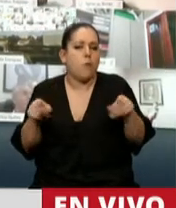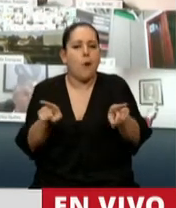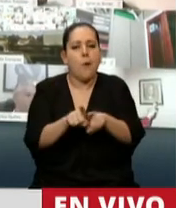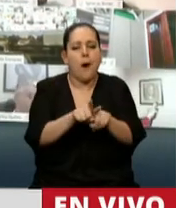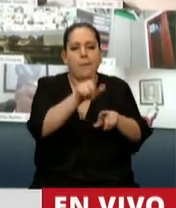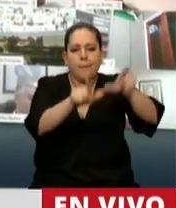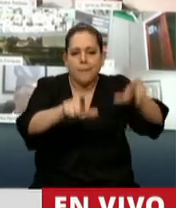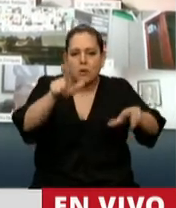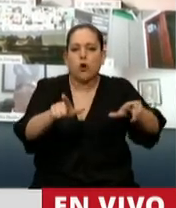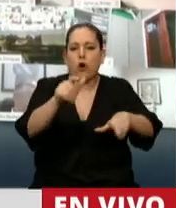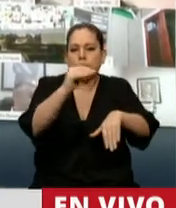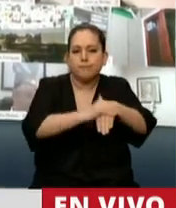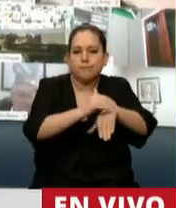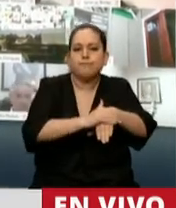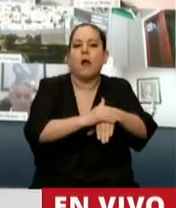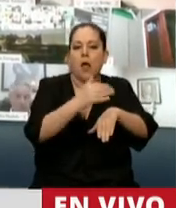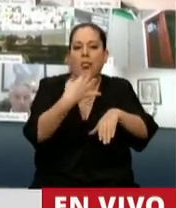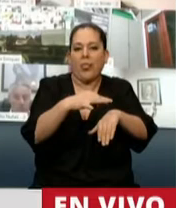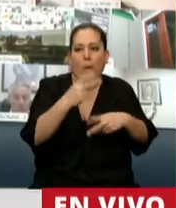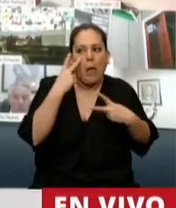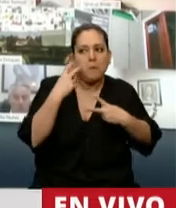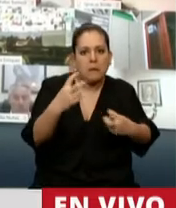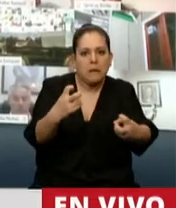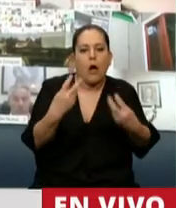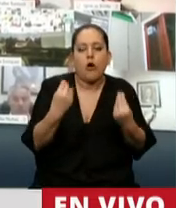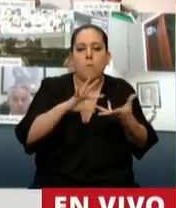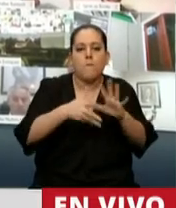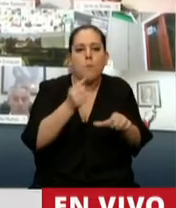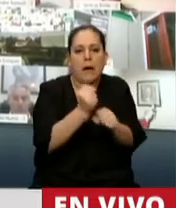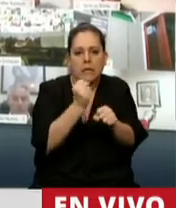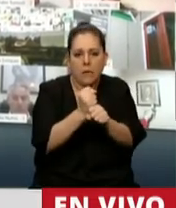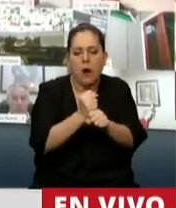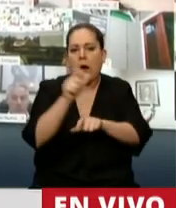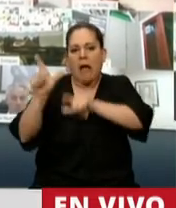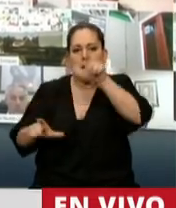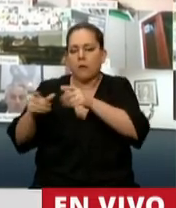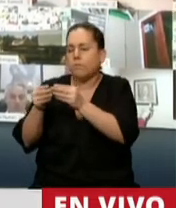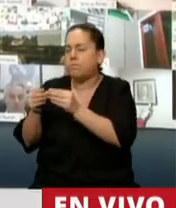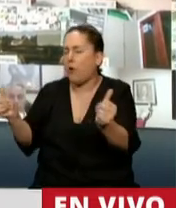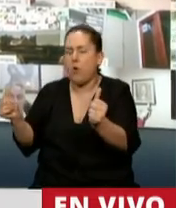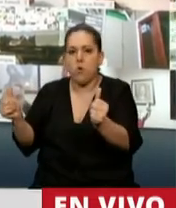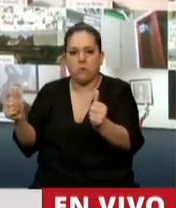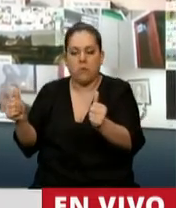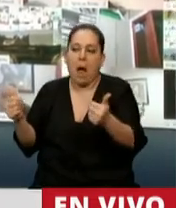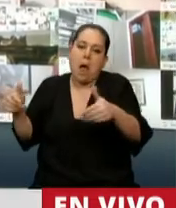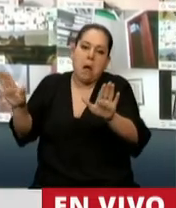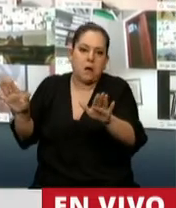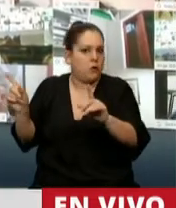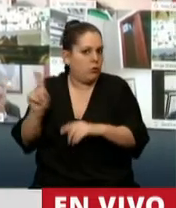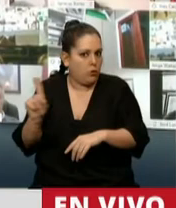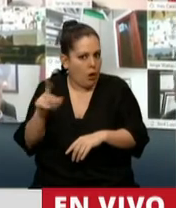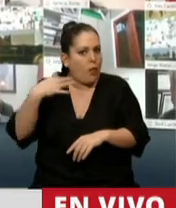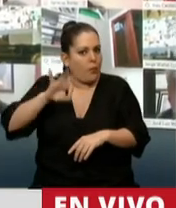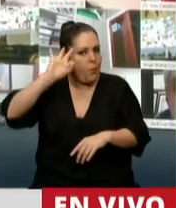actores implicados en justamente la investigación y la búsqueda. A la gente no se la traga la tierra y lo más importante